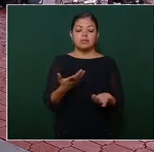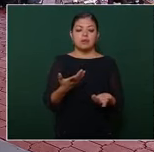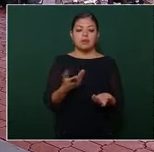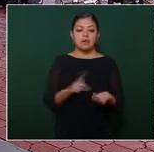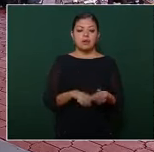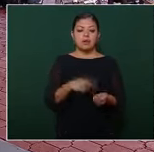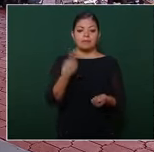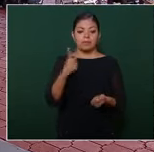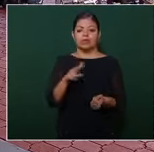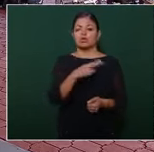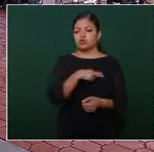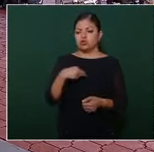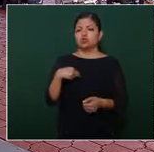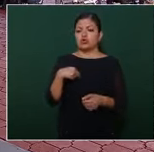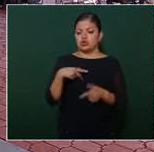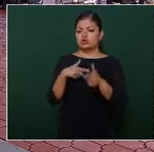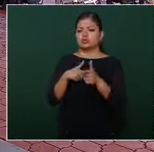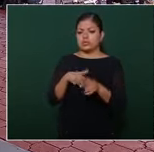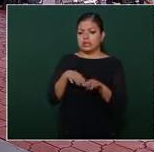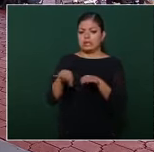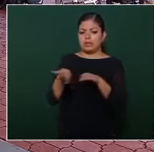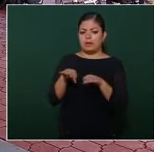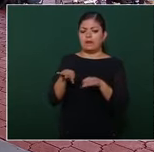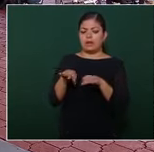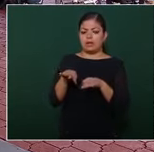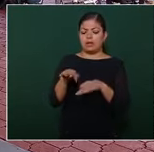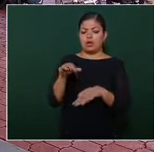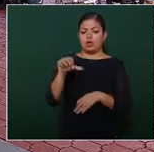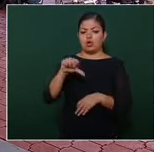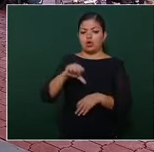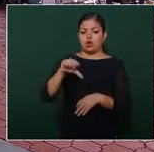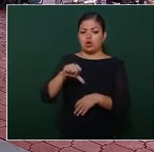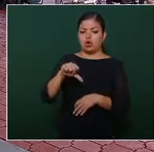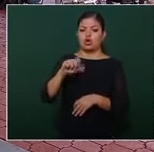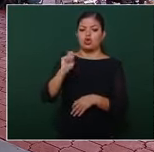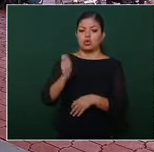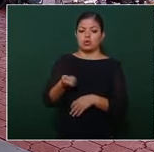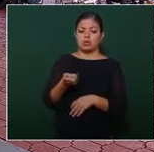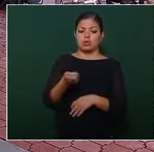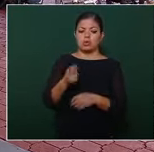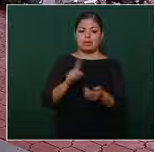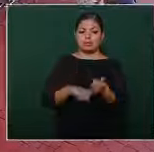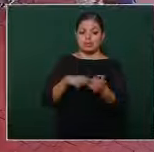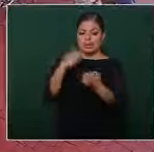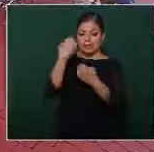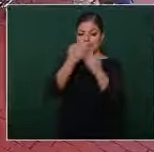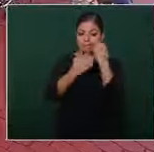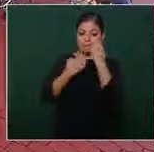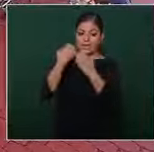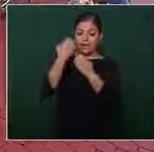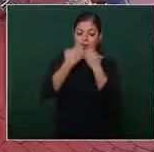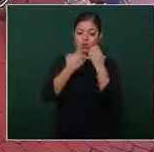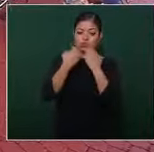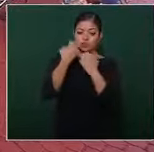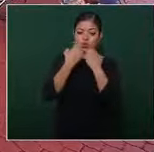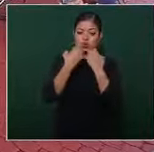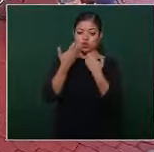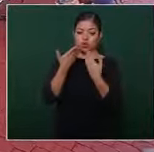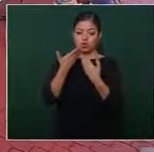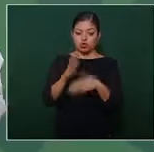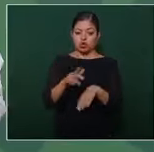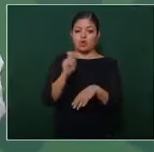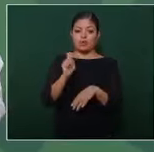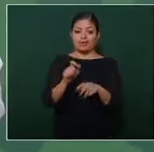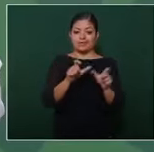estamos trabajando en eso hoy se hizo una evaluación sobre la